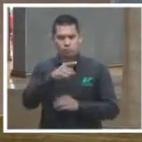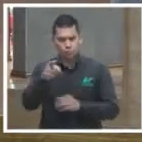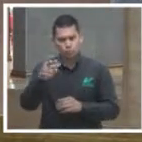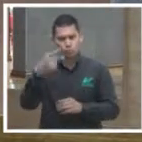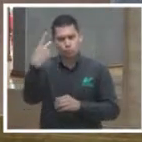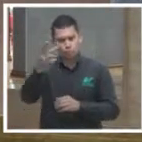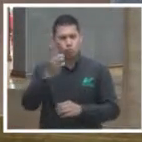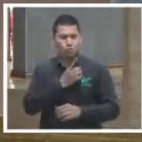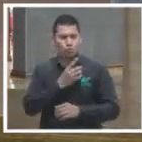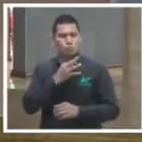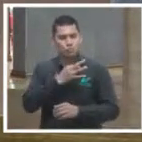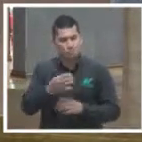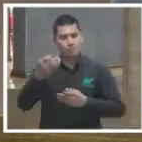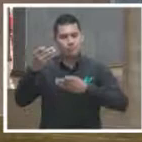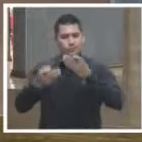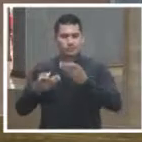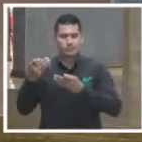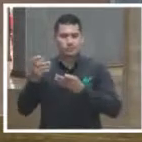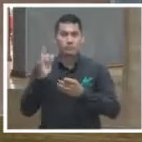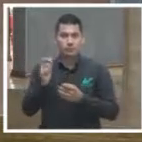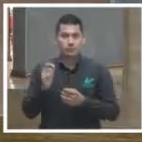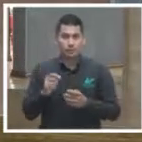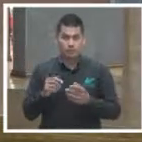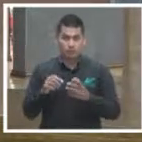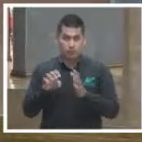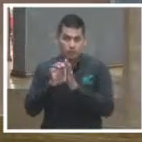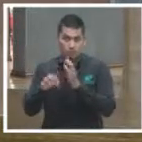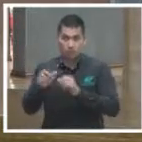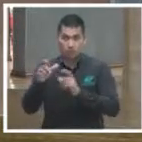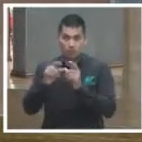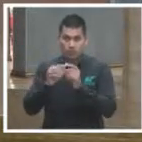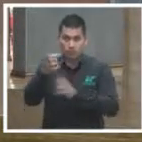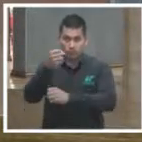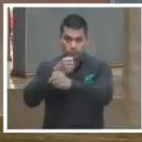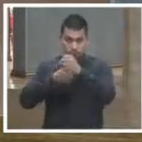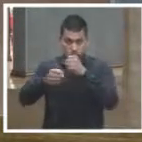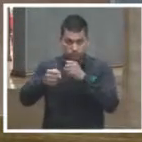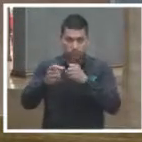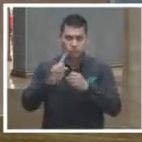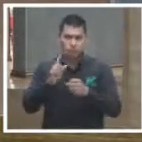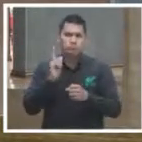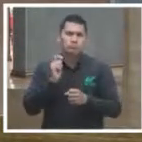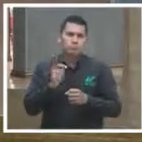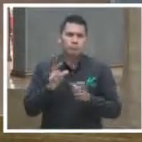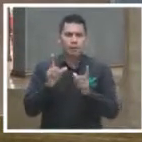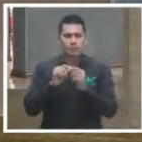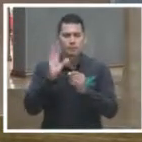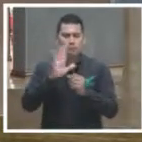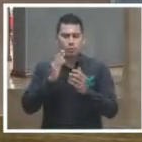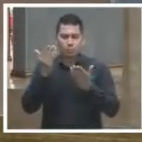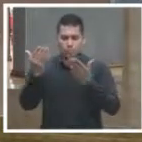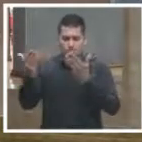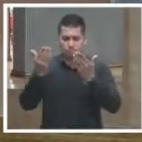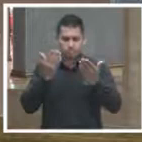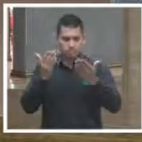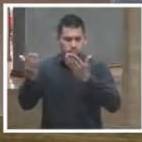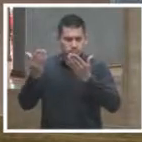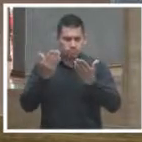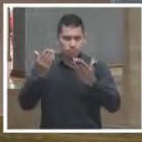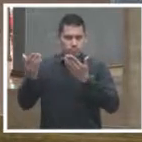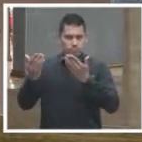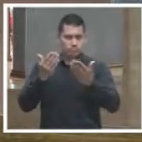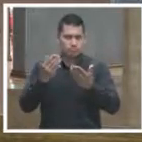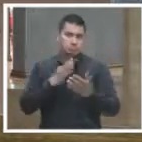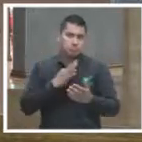pues tampoco se trata de una sustitución me parece que es más un ejercicio de comparación porque ahí en